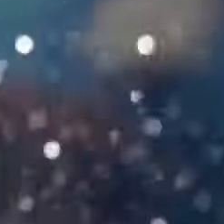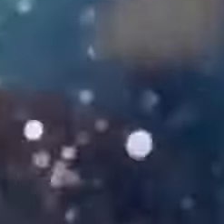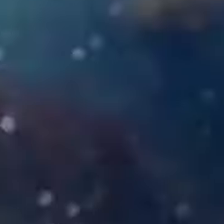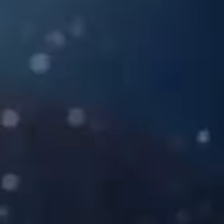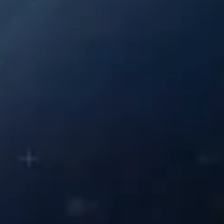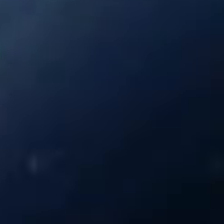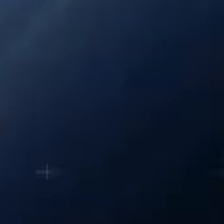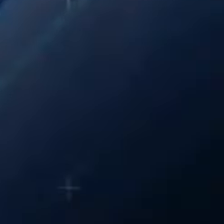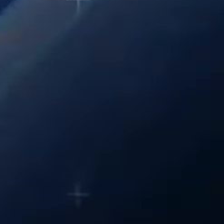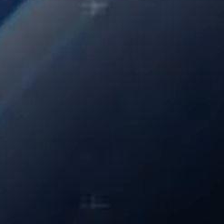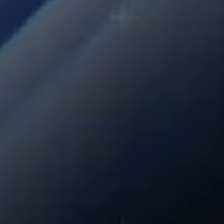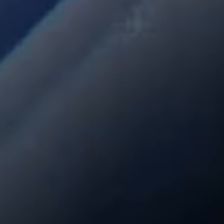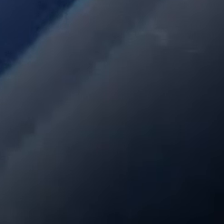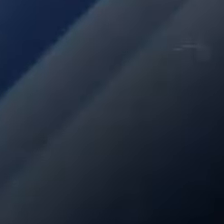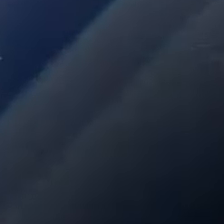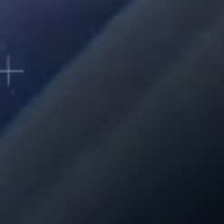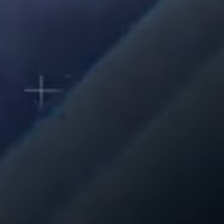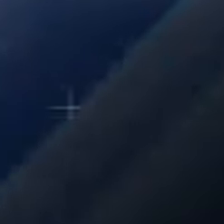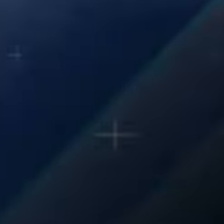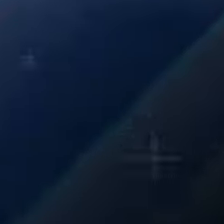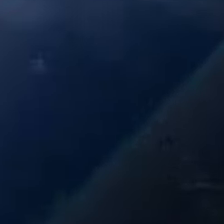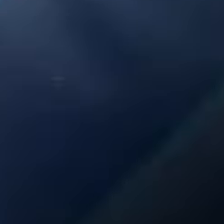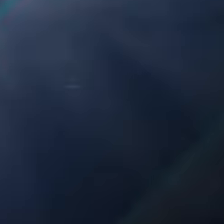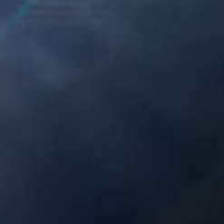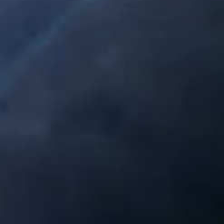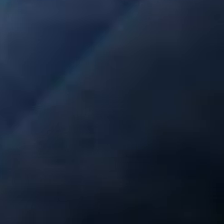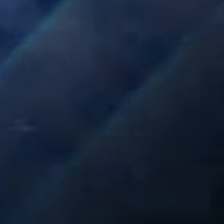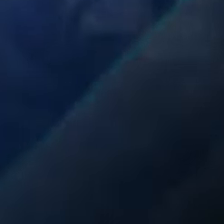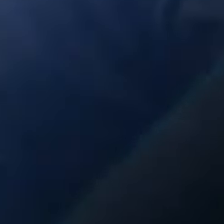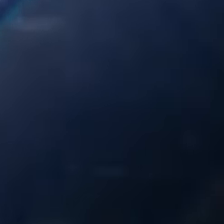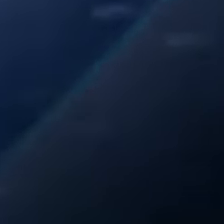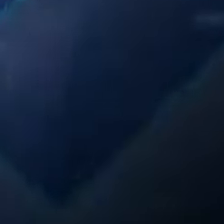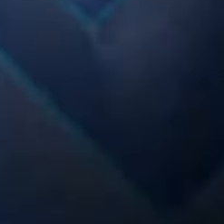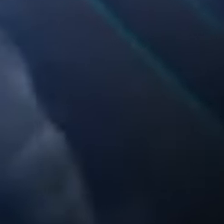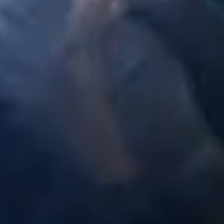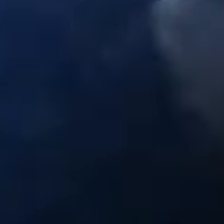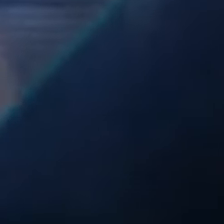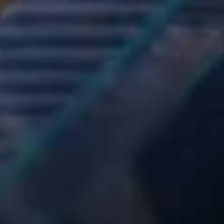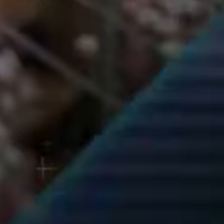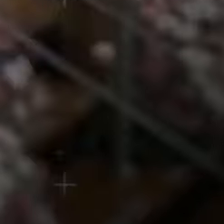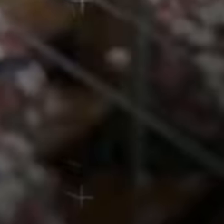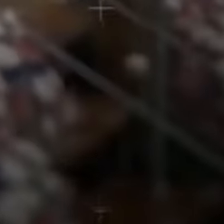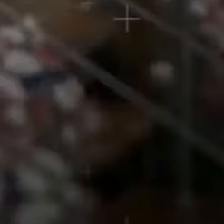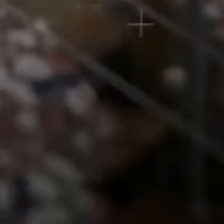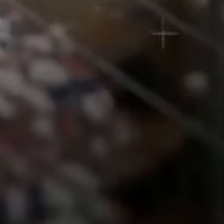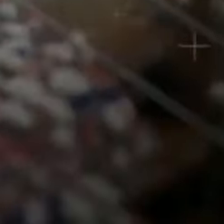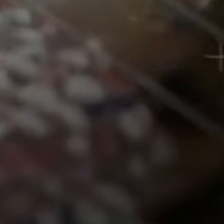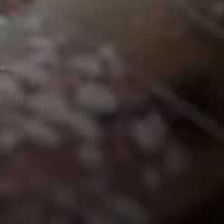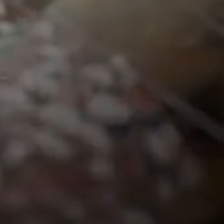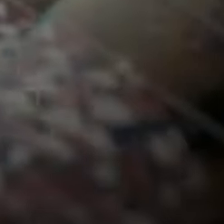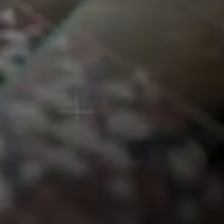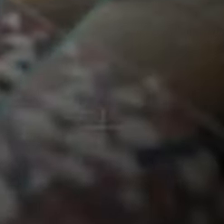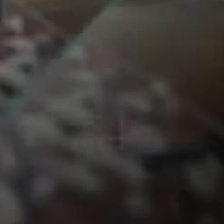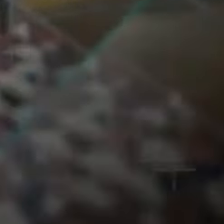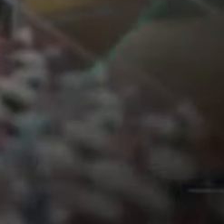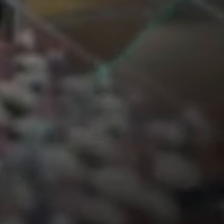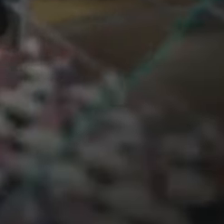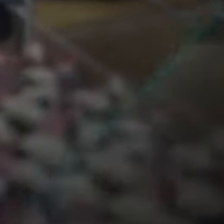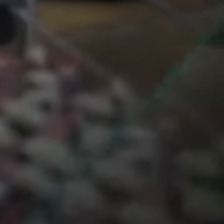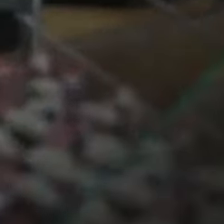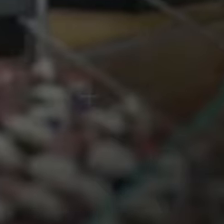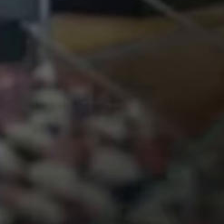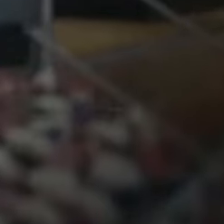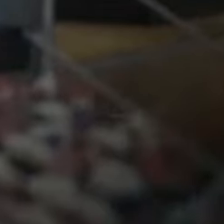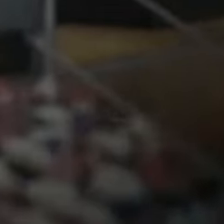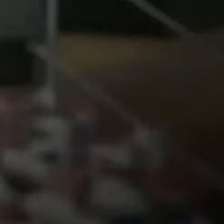una transmisión de nuestro servicio devocional de hoy domingo en vivo desde el auditorio de Iglesia de Cristo Bebelecer